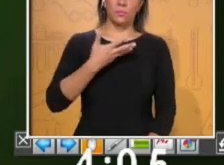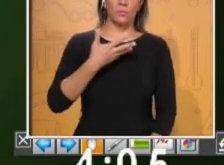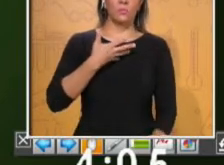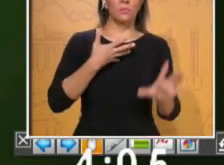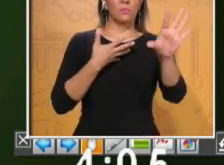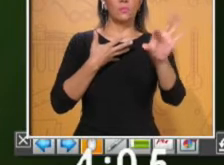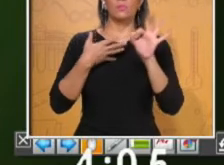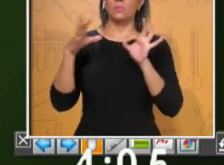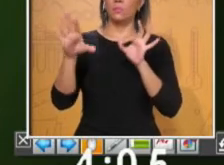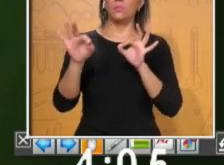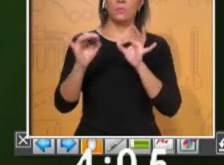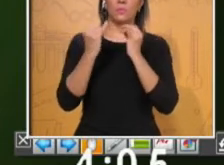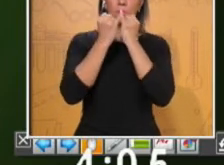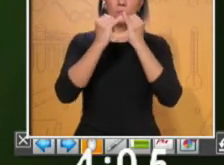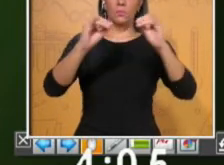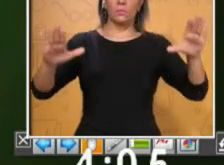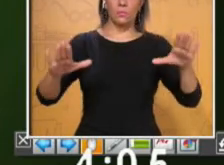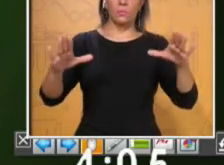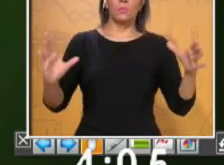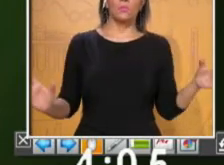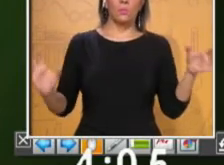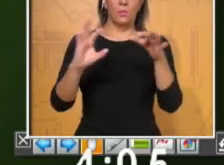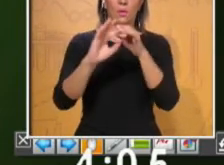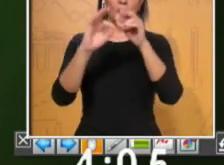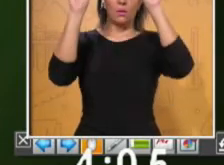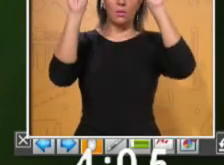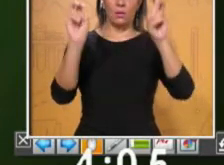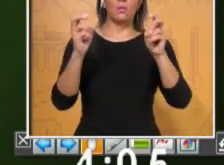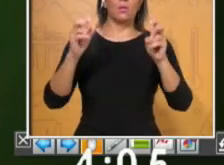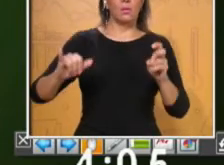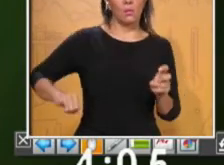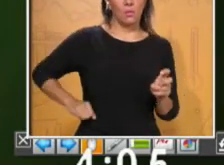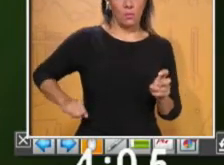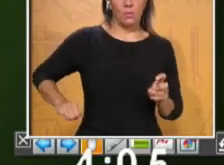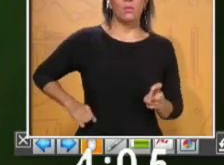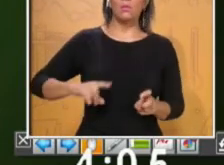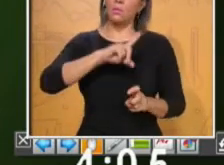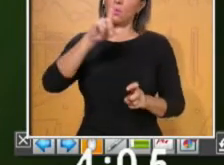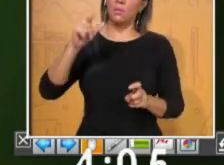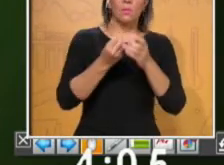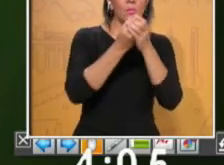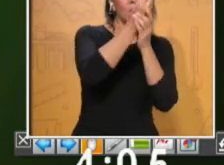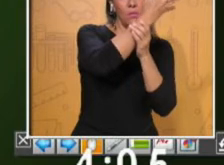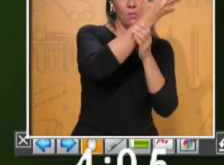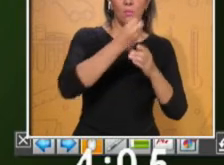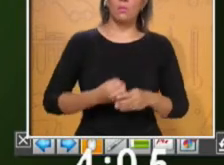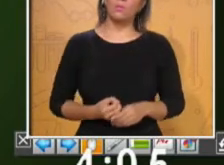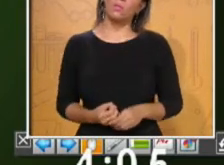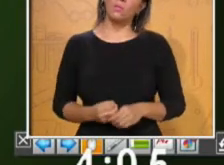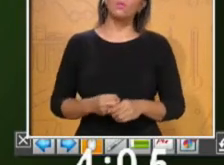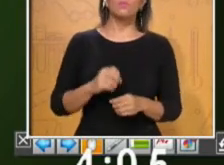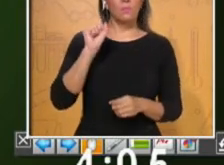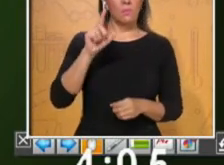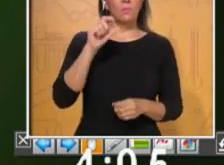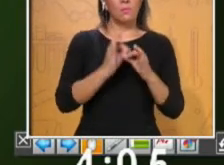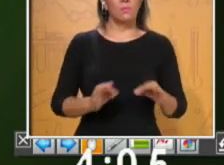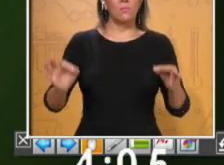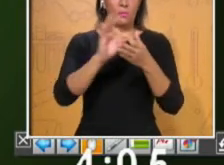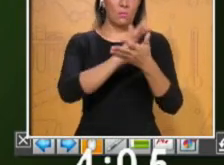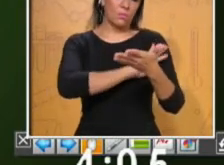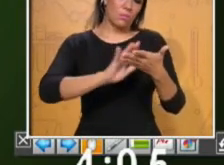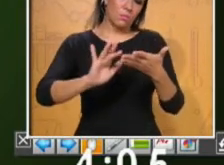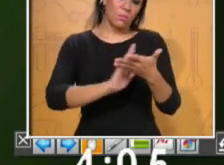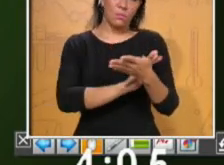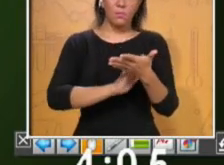seleccionar primero información relacionada con el tema que nos interesa para la exposición. Además, leer artículos